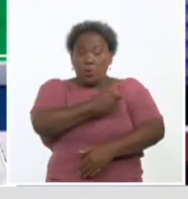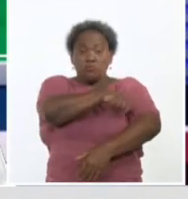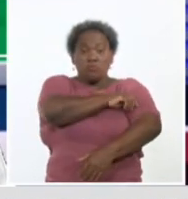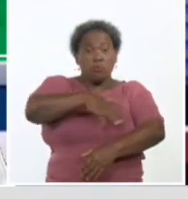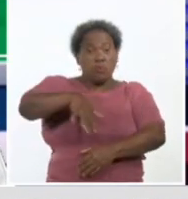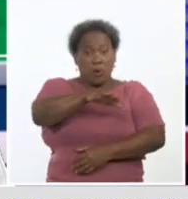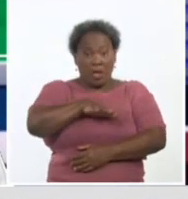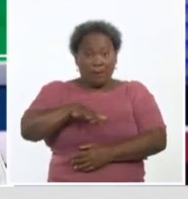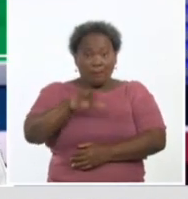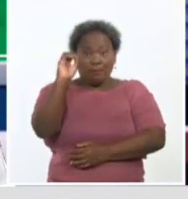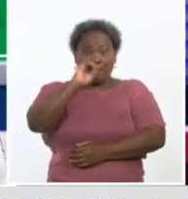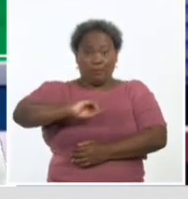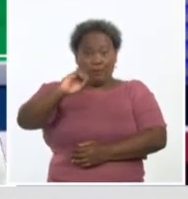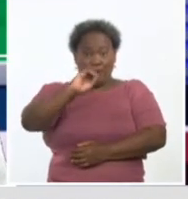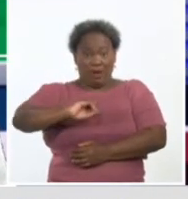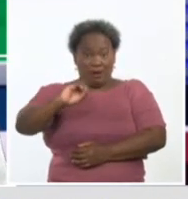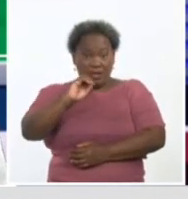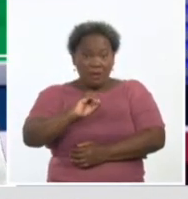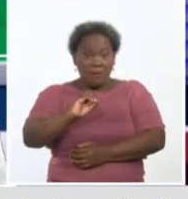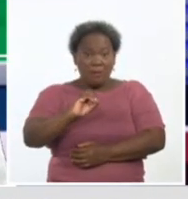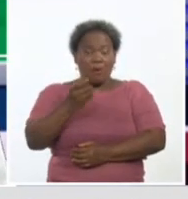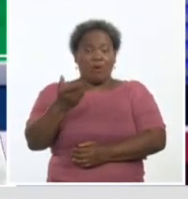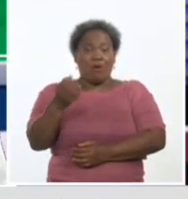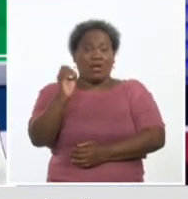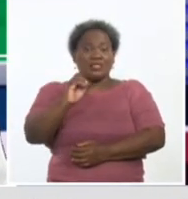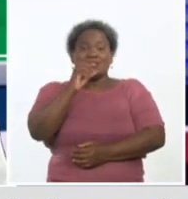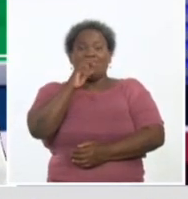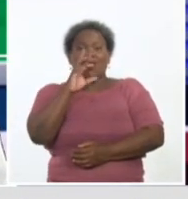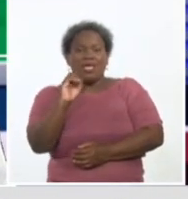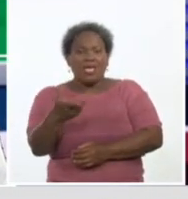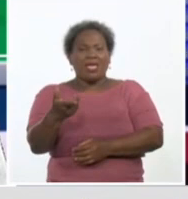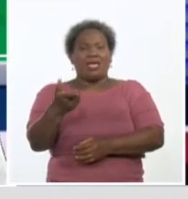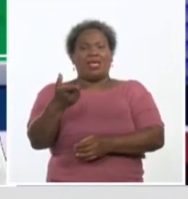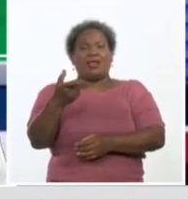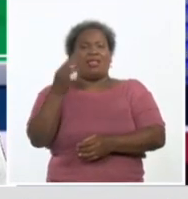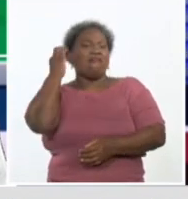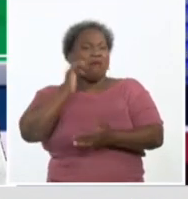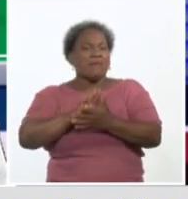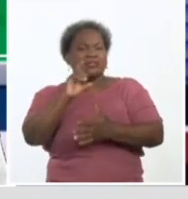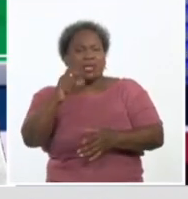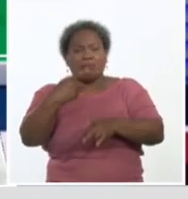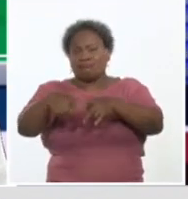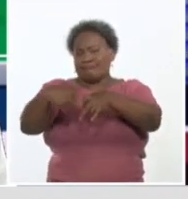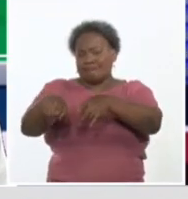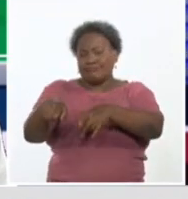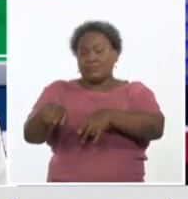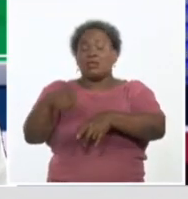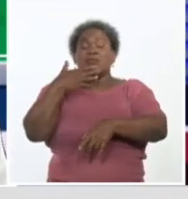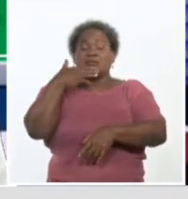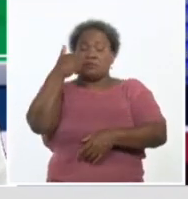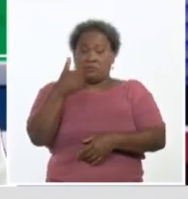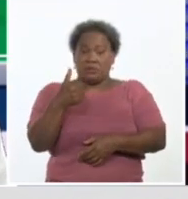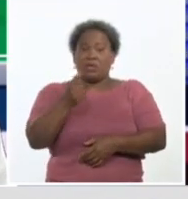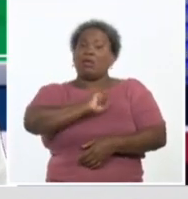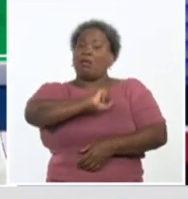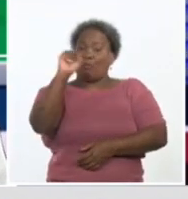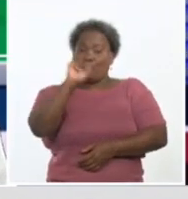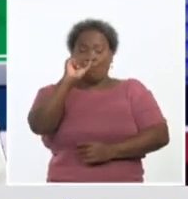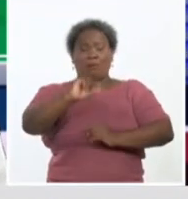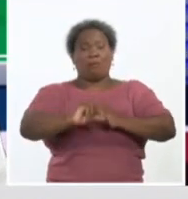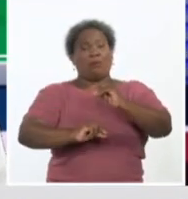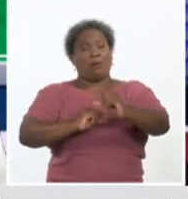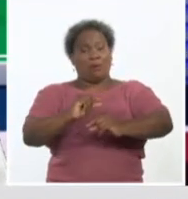organismos, organizaciones y realmente ha sido realmente muy interesante, pero se ha ido logrando. Y tenemos